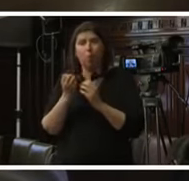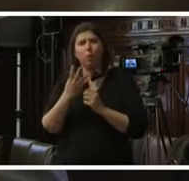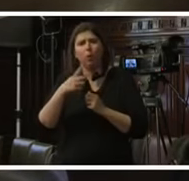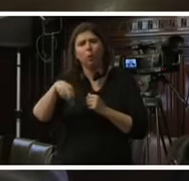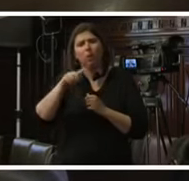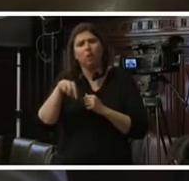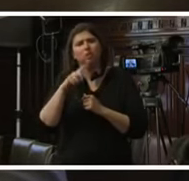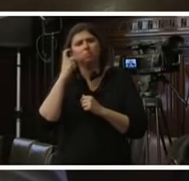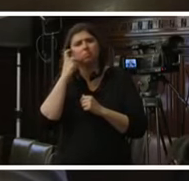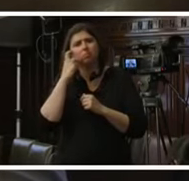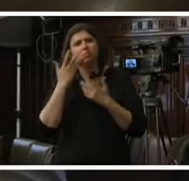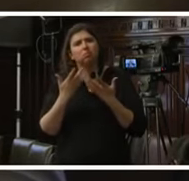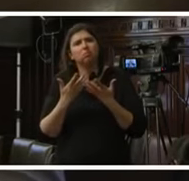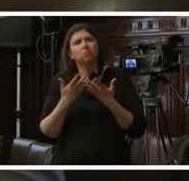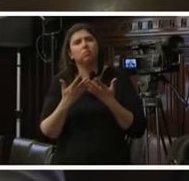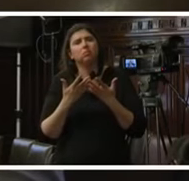que